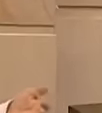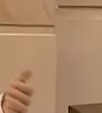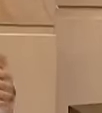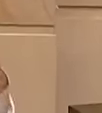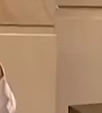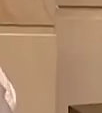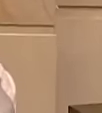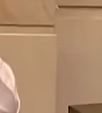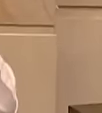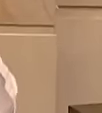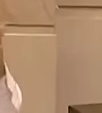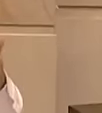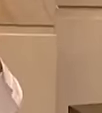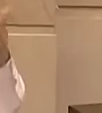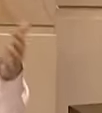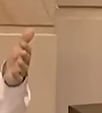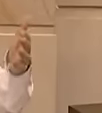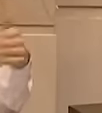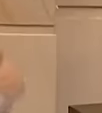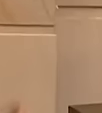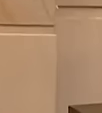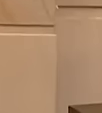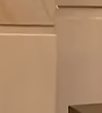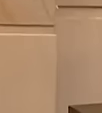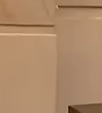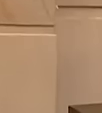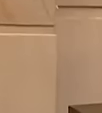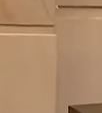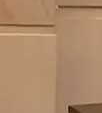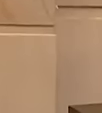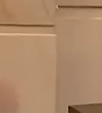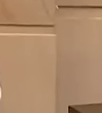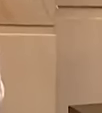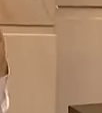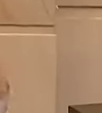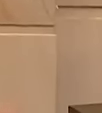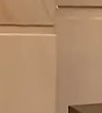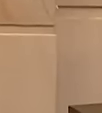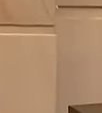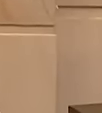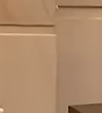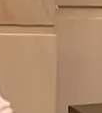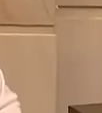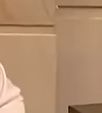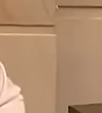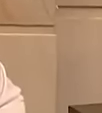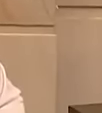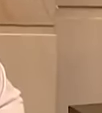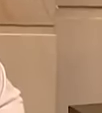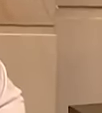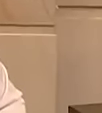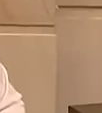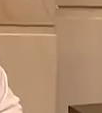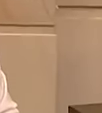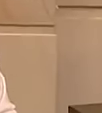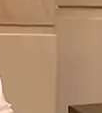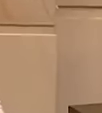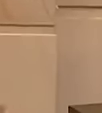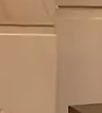con otros estudios de, por ejemplo, la Fundación Paz y Reconciliación, con otras fuentes que también llevan